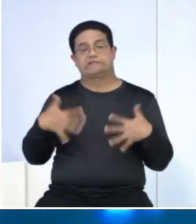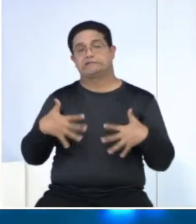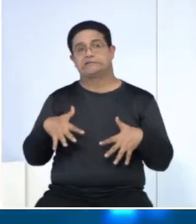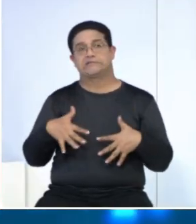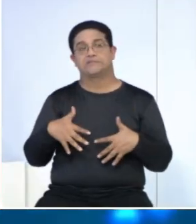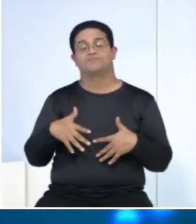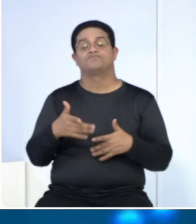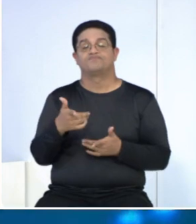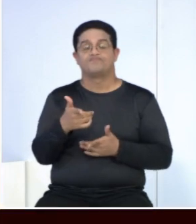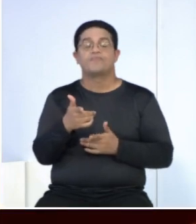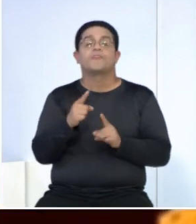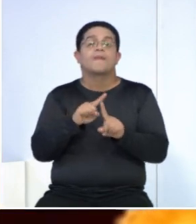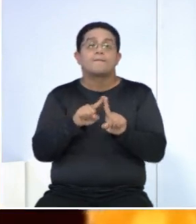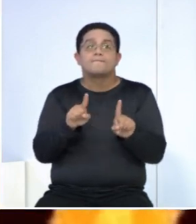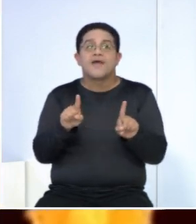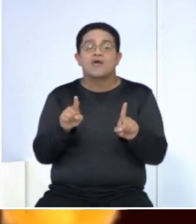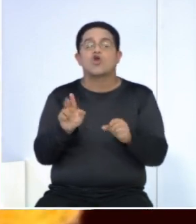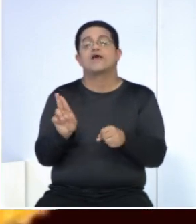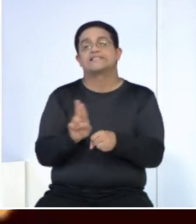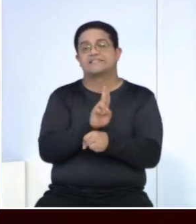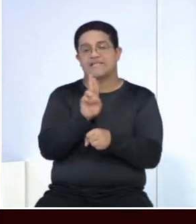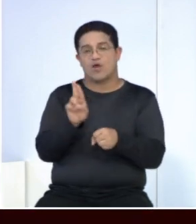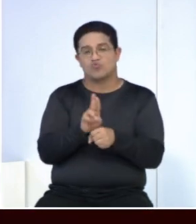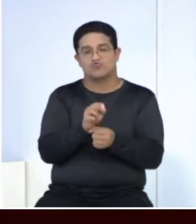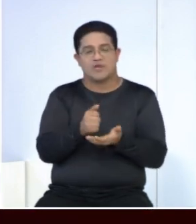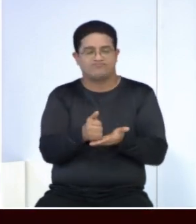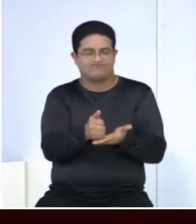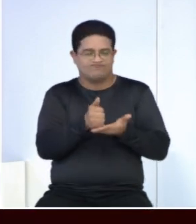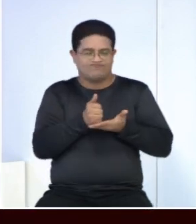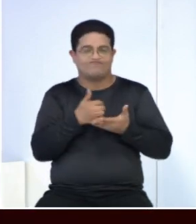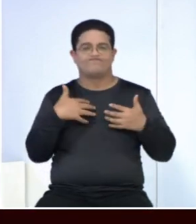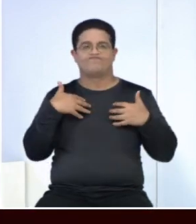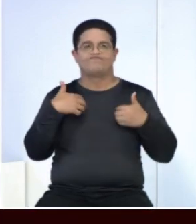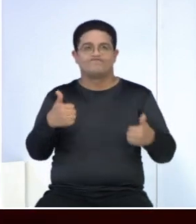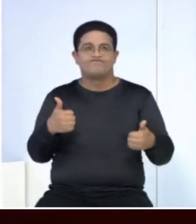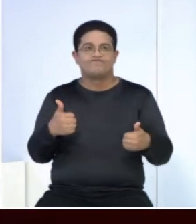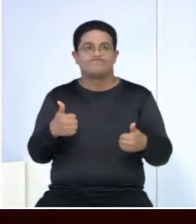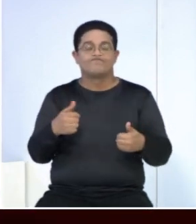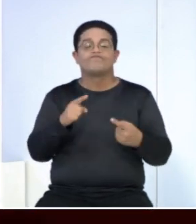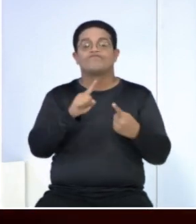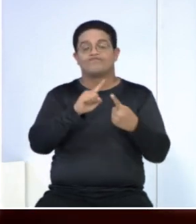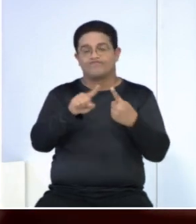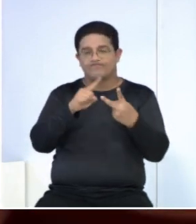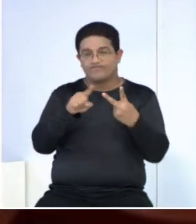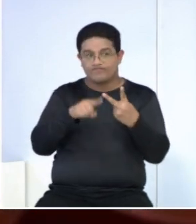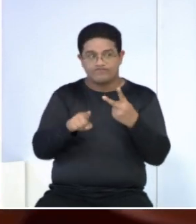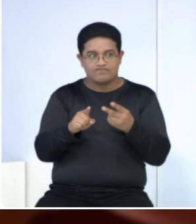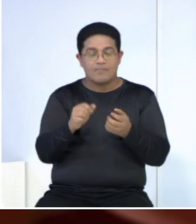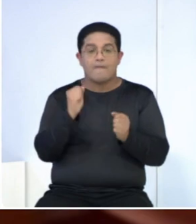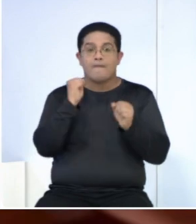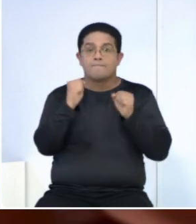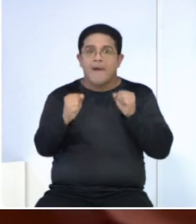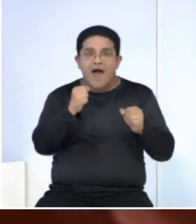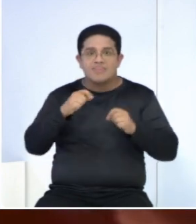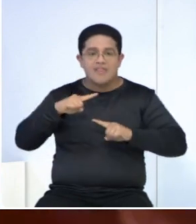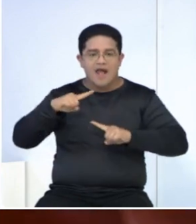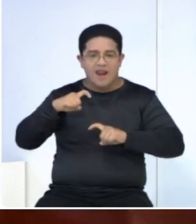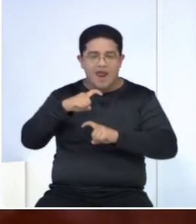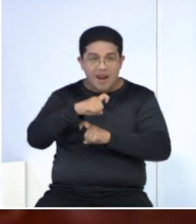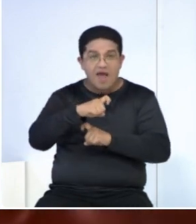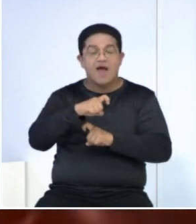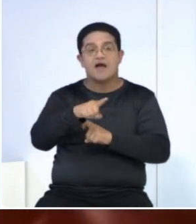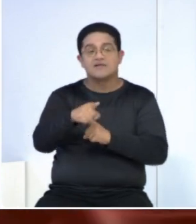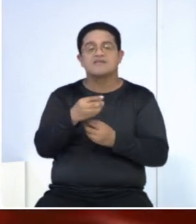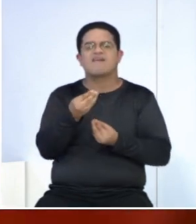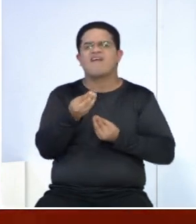frecuentemente es utilizado para mejorar la salud. Contiene propiedades antimicrobianas y antiinflamatorias que